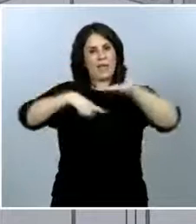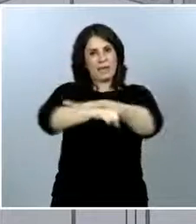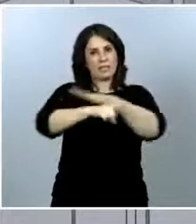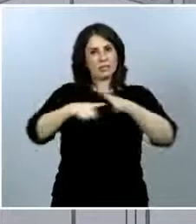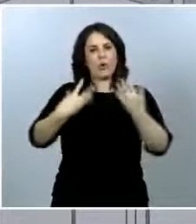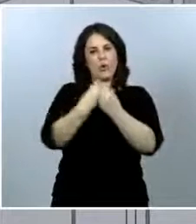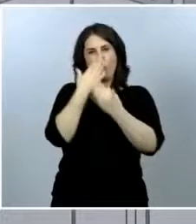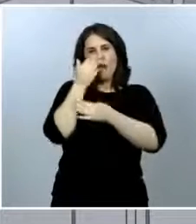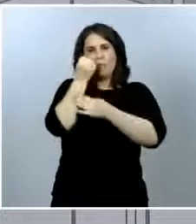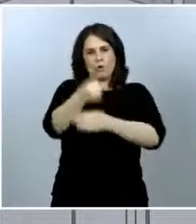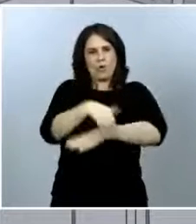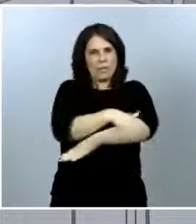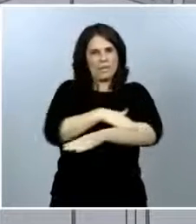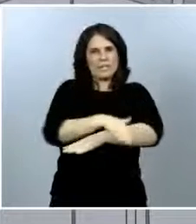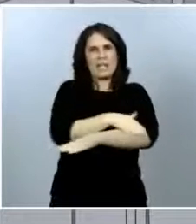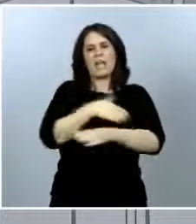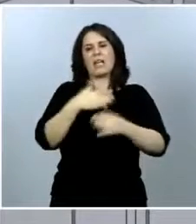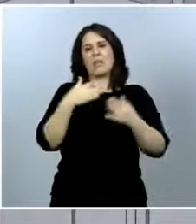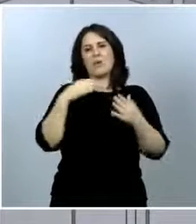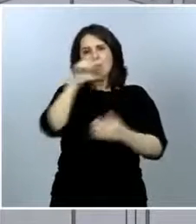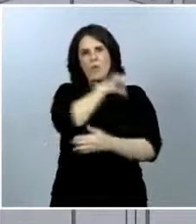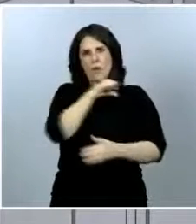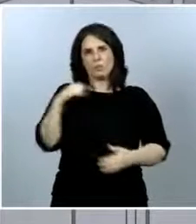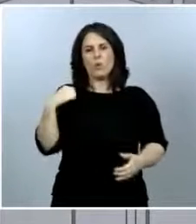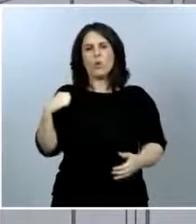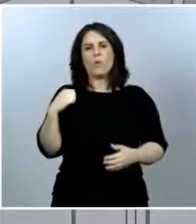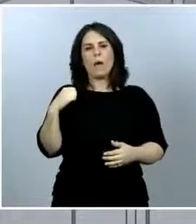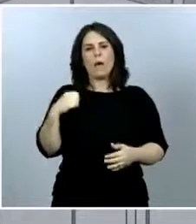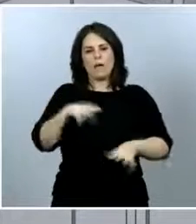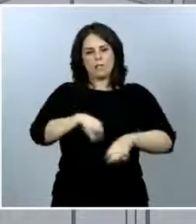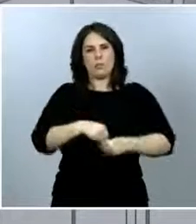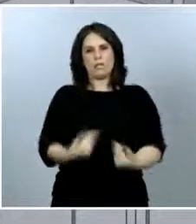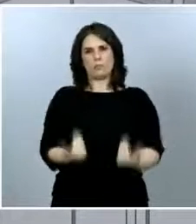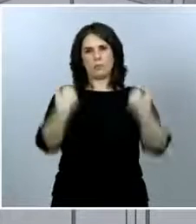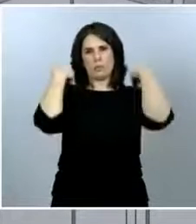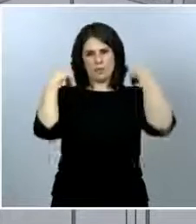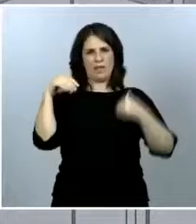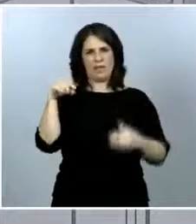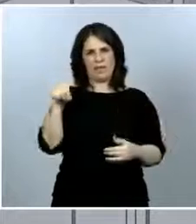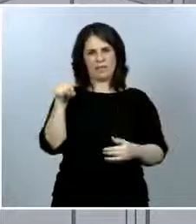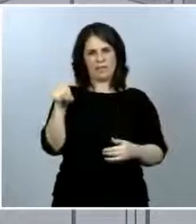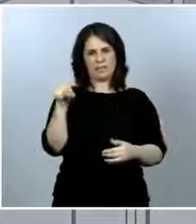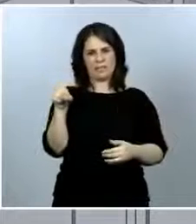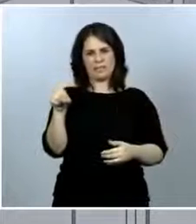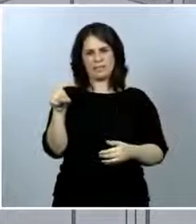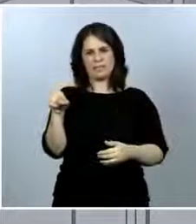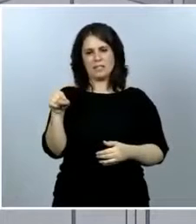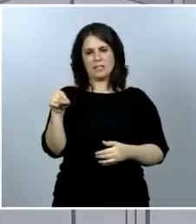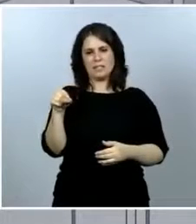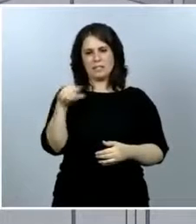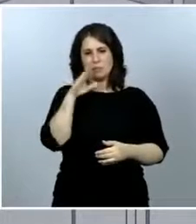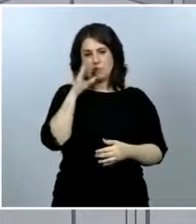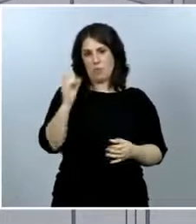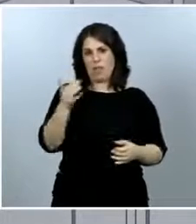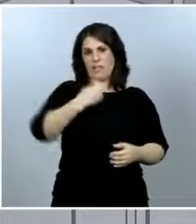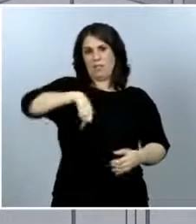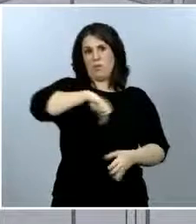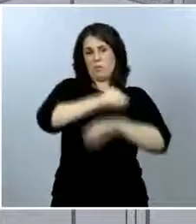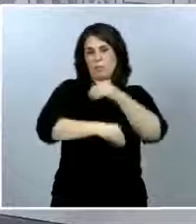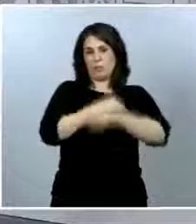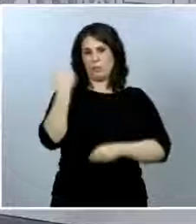acabo de decir, a la comunidad autónoma y yo entiendo que asumirá sus responsabilidades porque tienen que hacerlo y, como todos, lo hemos hecho en momento que nos ha tocado.